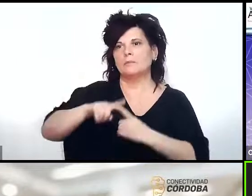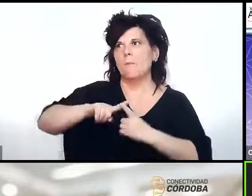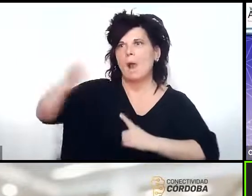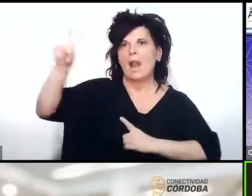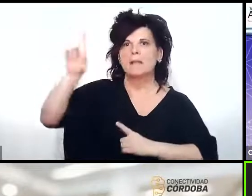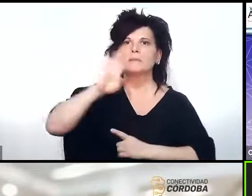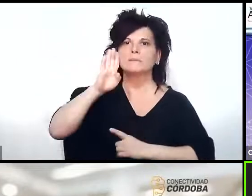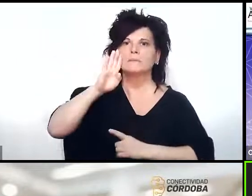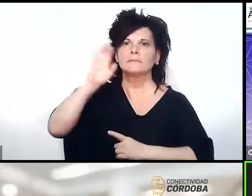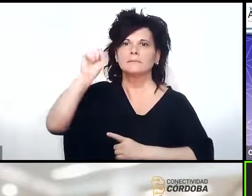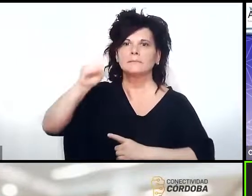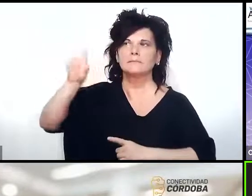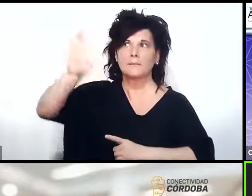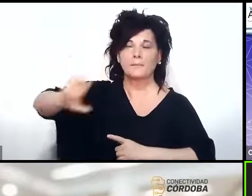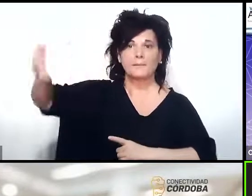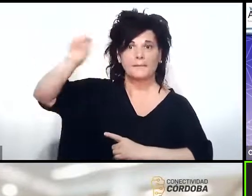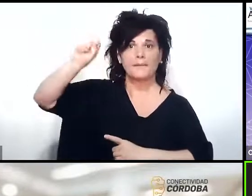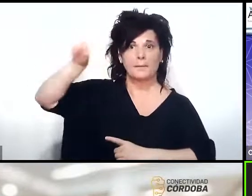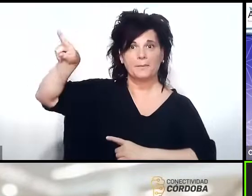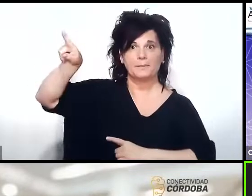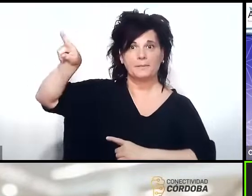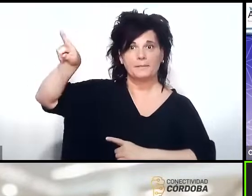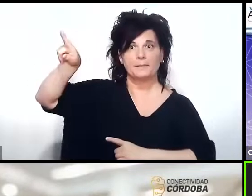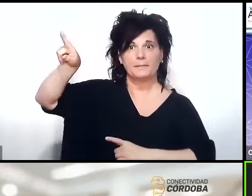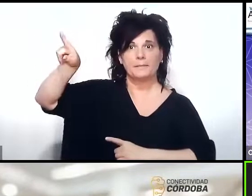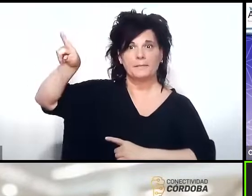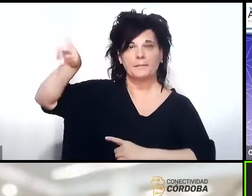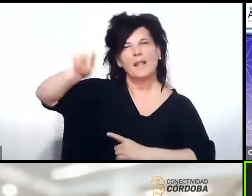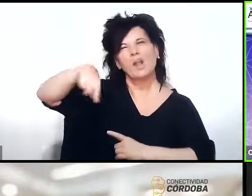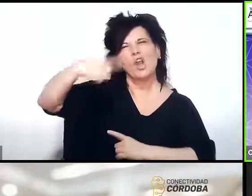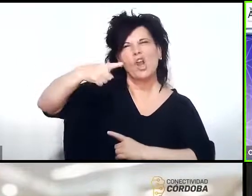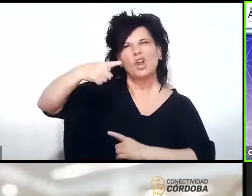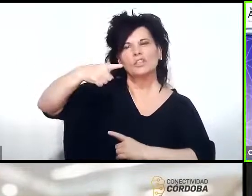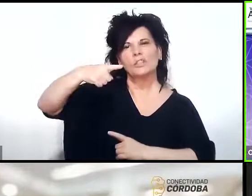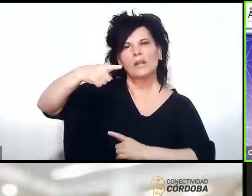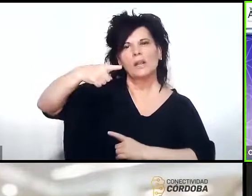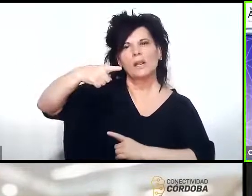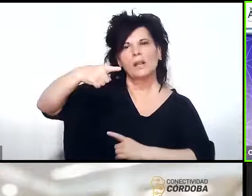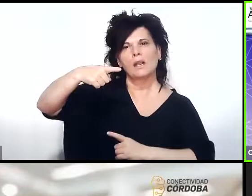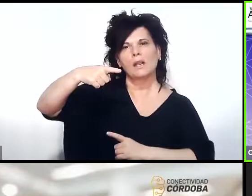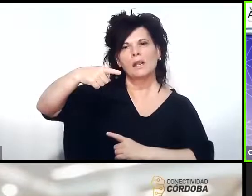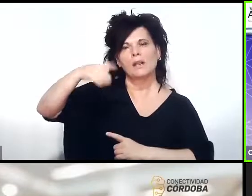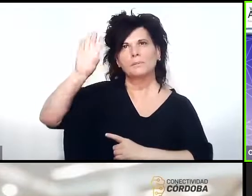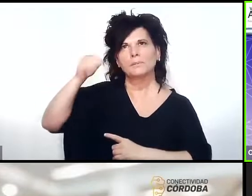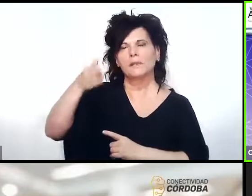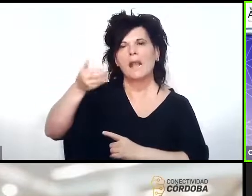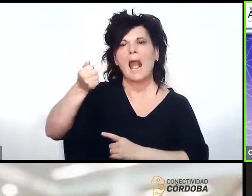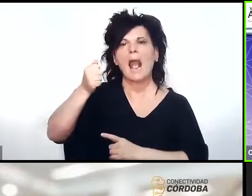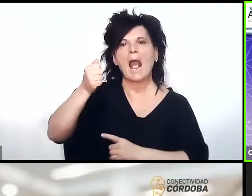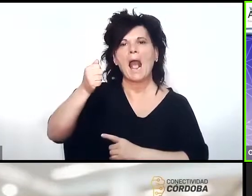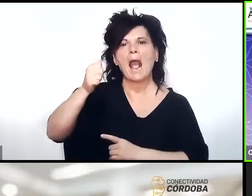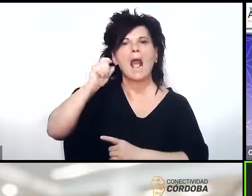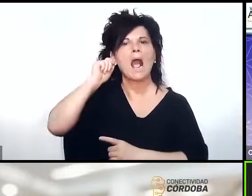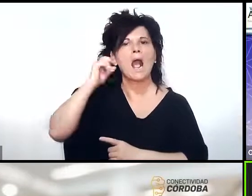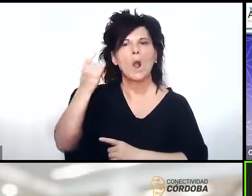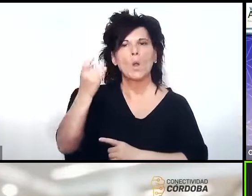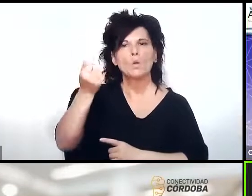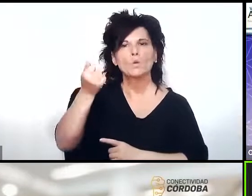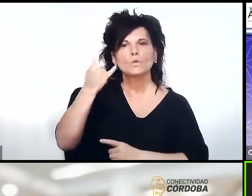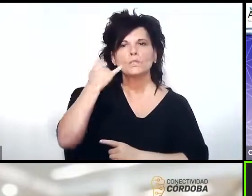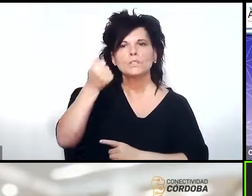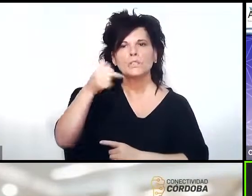o me acuerdo como es la otra a Curú a Guyana a Curú y y